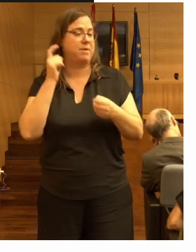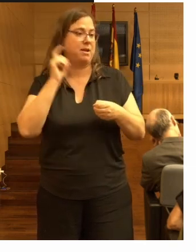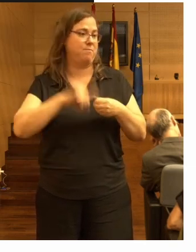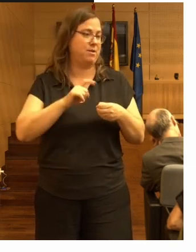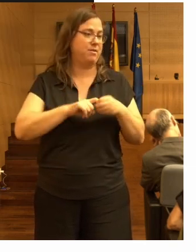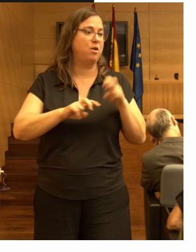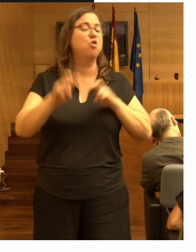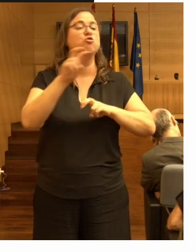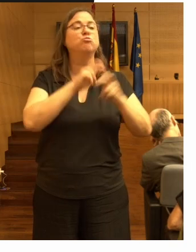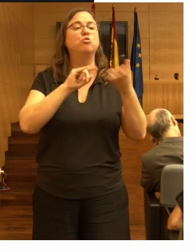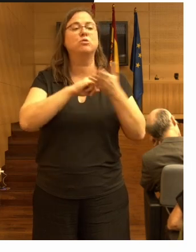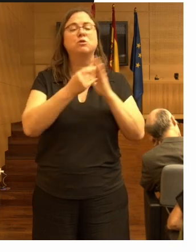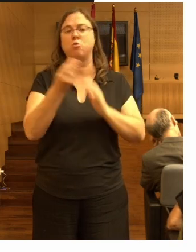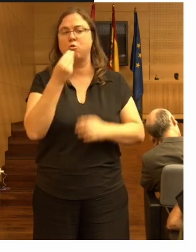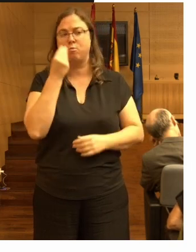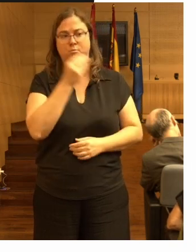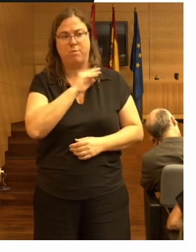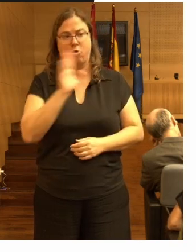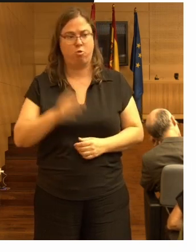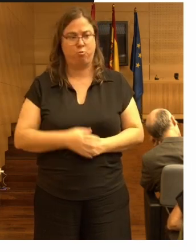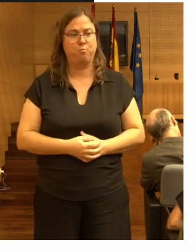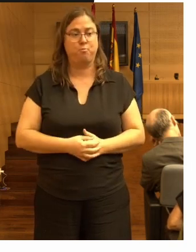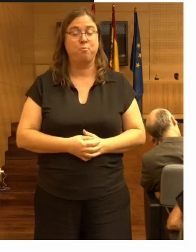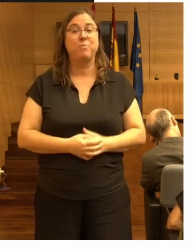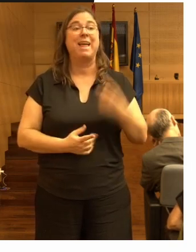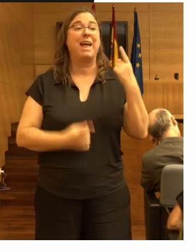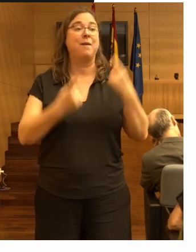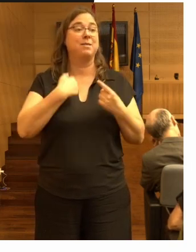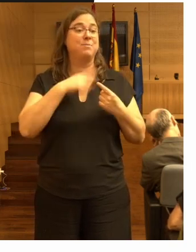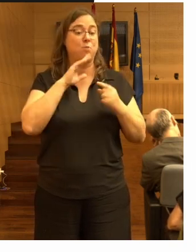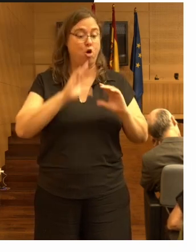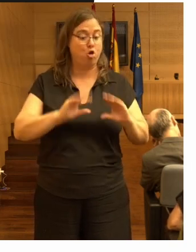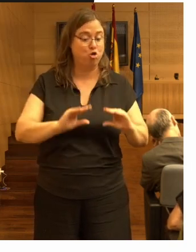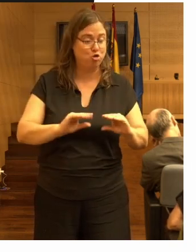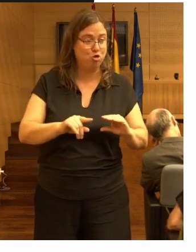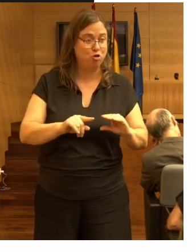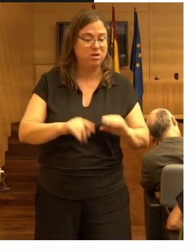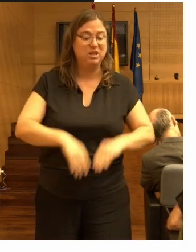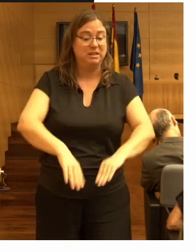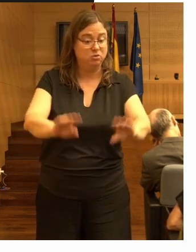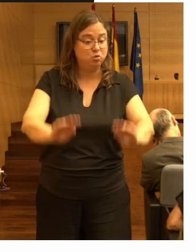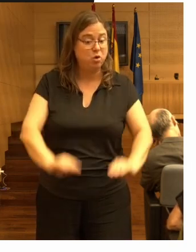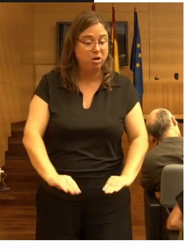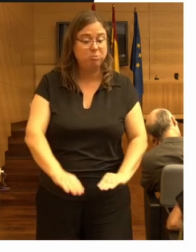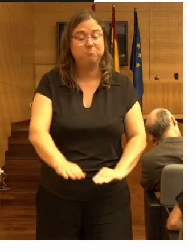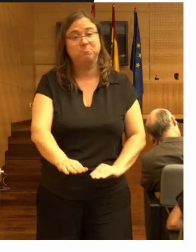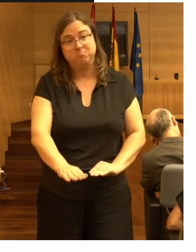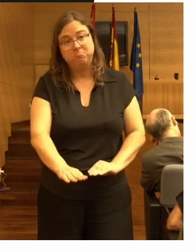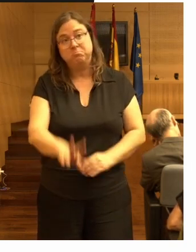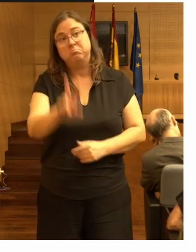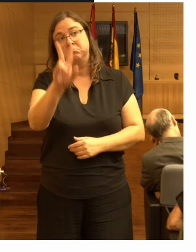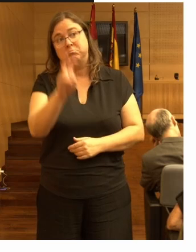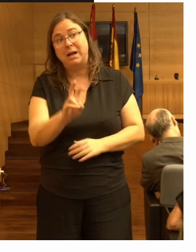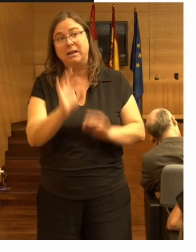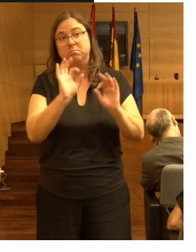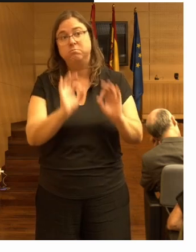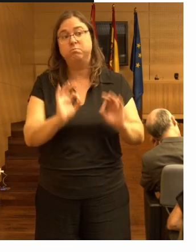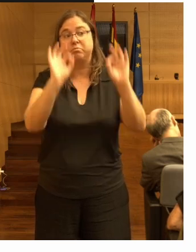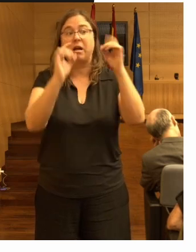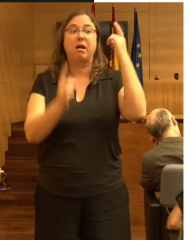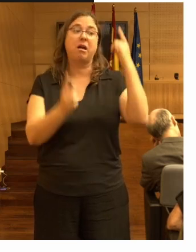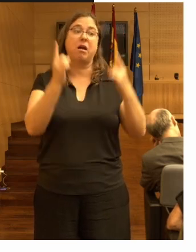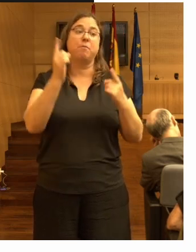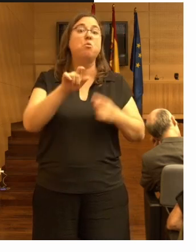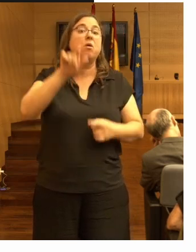solución a veces la colchoneta el colchón en el suelo puede ser una solución específica para